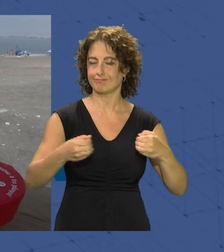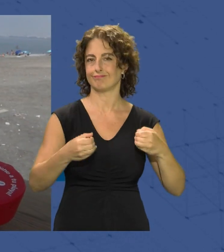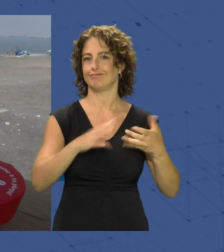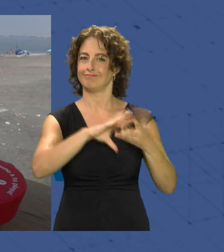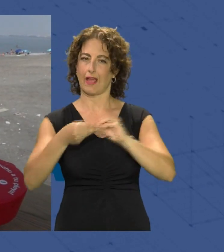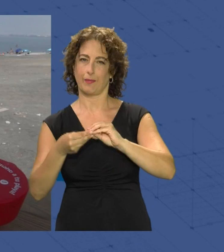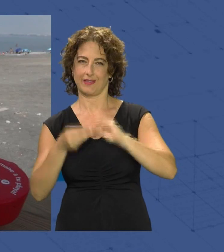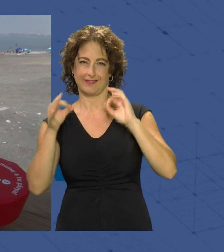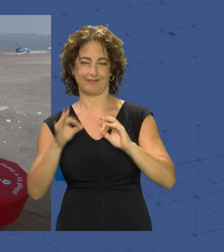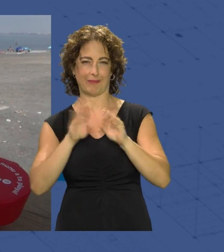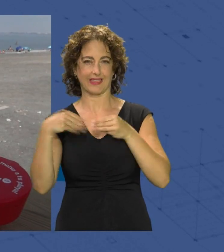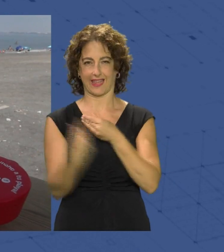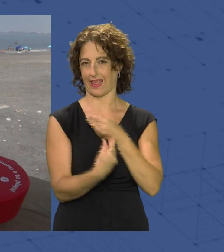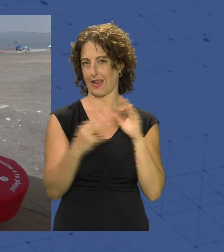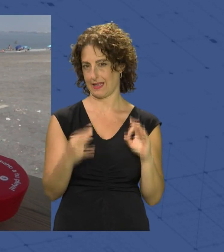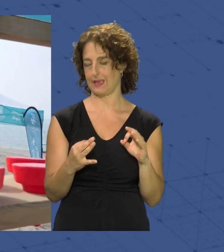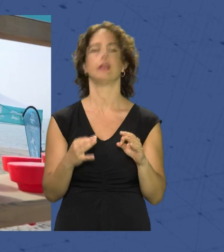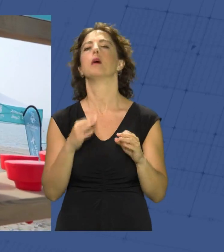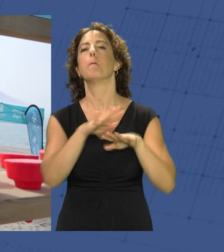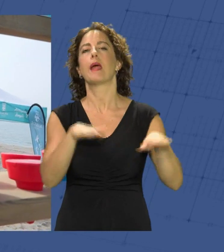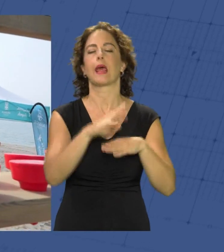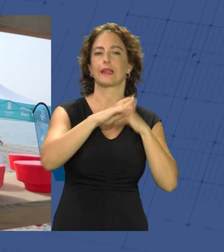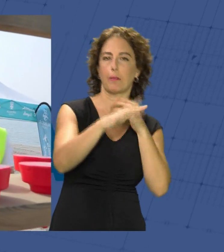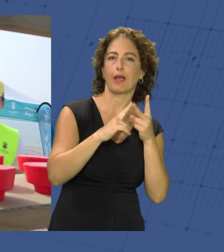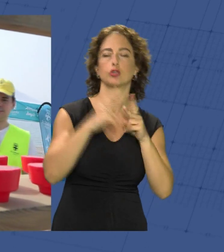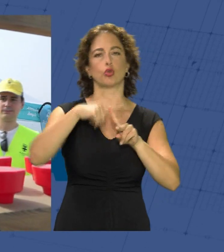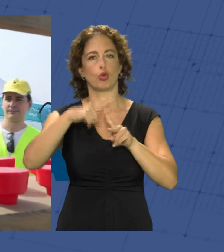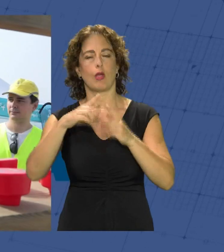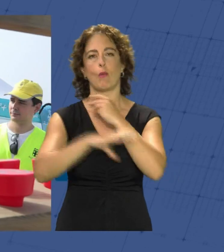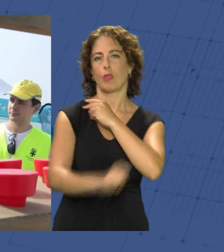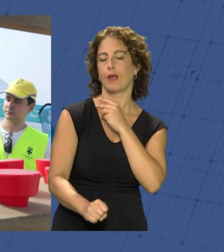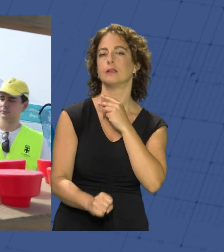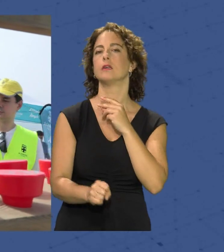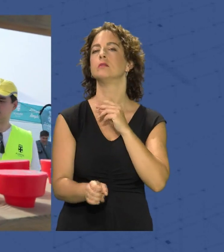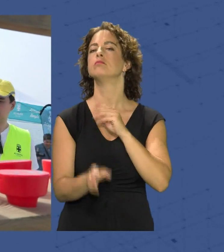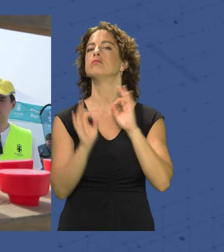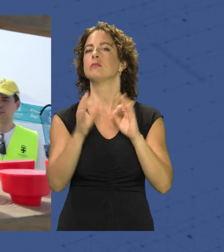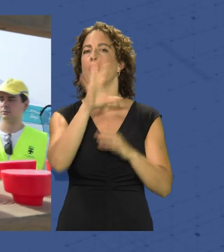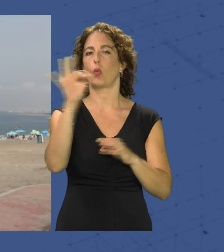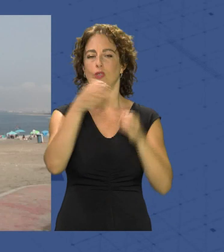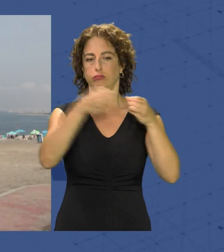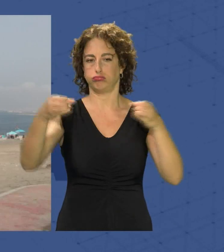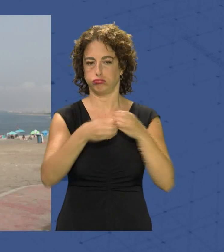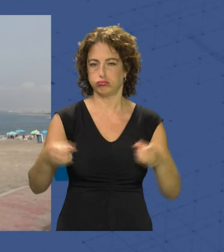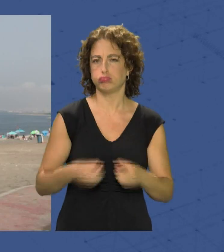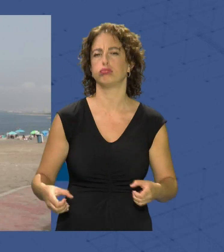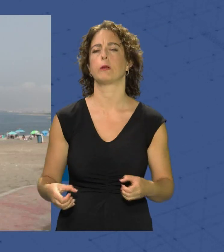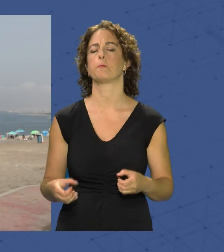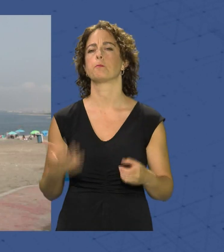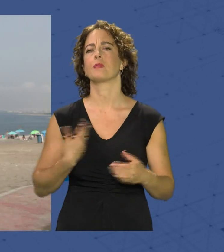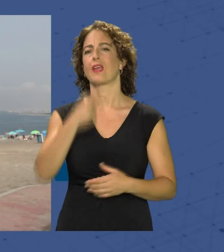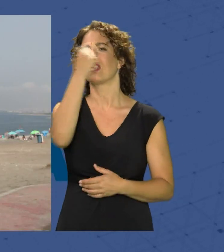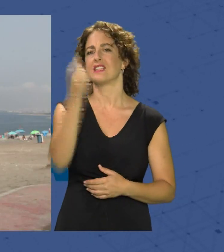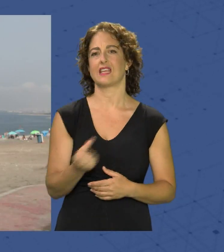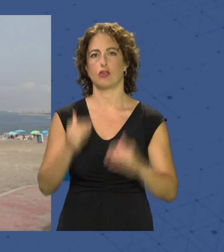con el entorno natural en tres playas de la capital, Retamar, Toyo y Cabo de Gata, que van a estar dotadas de 50 colilleros. Hemos diseñado un